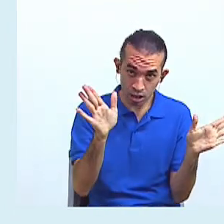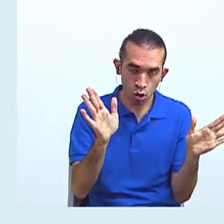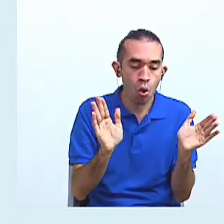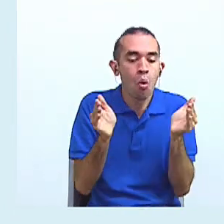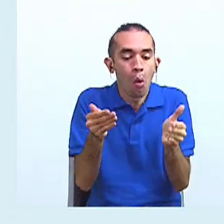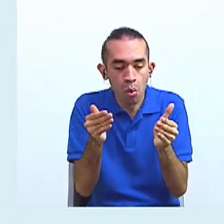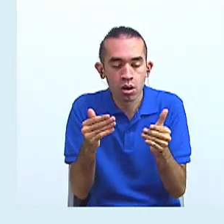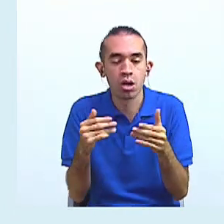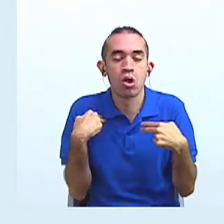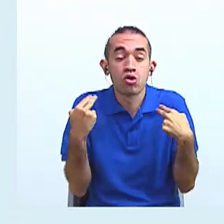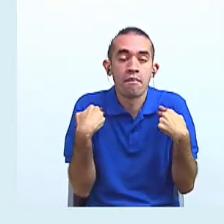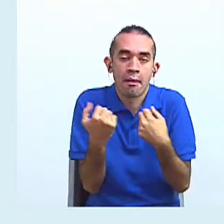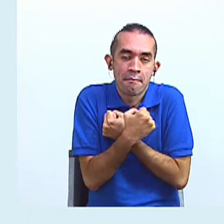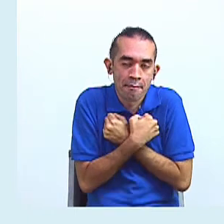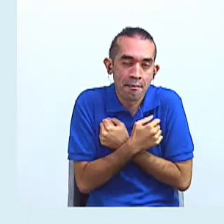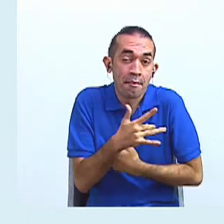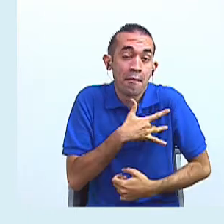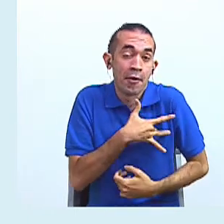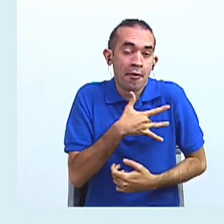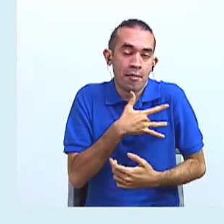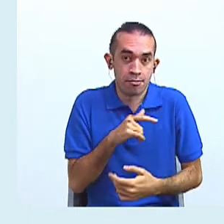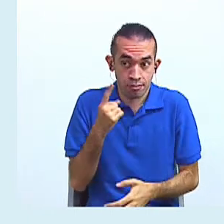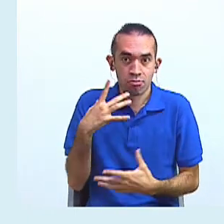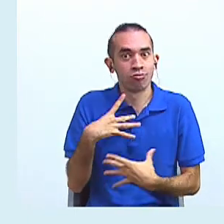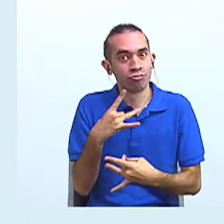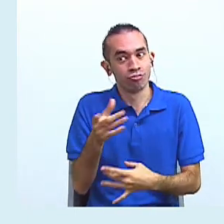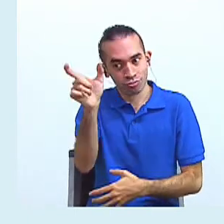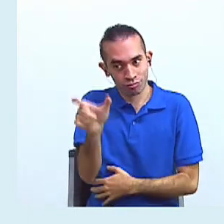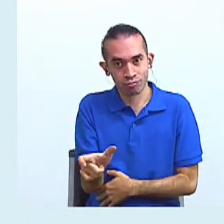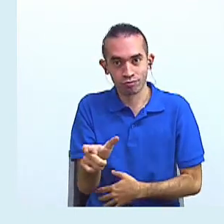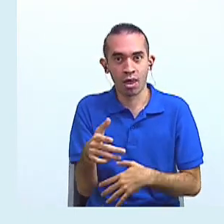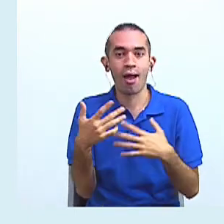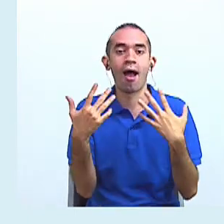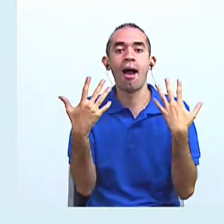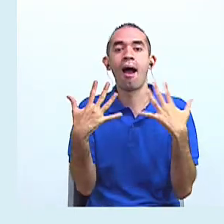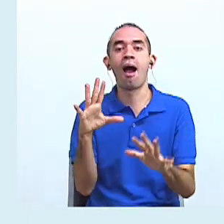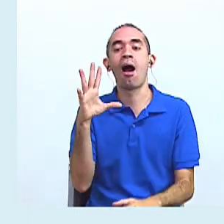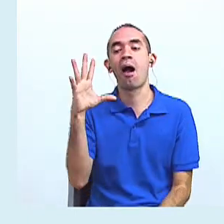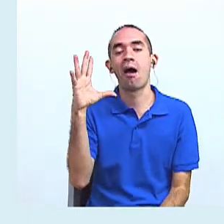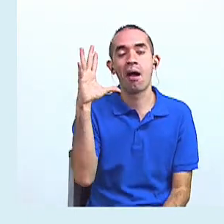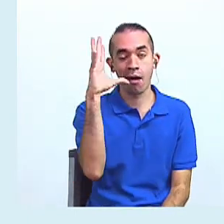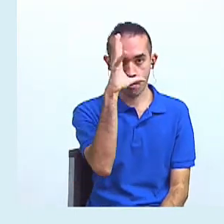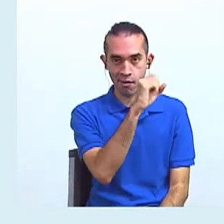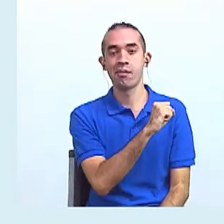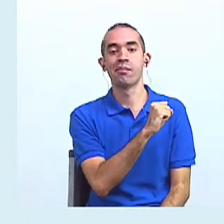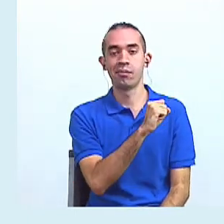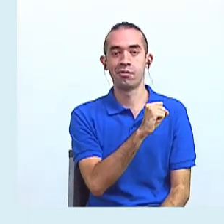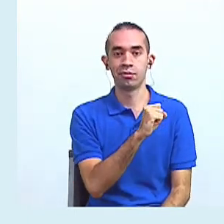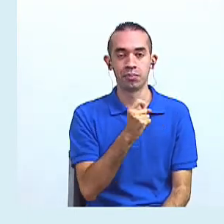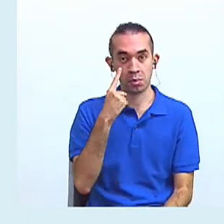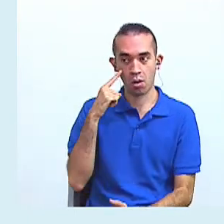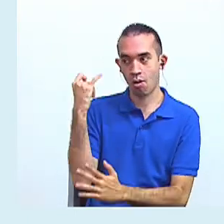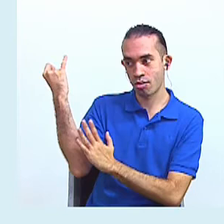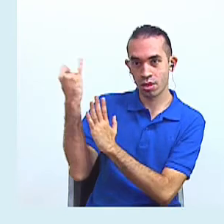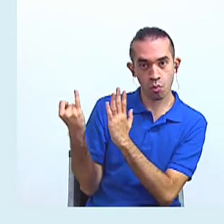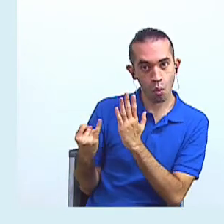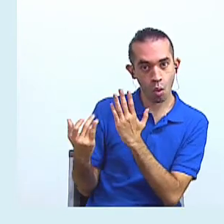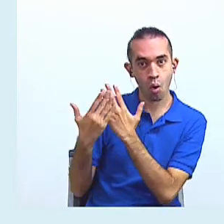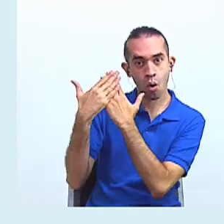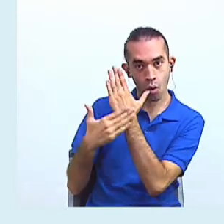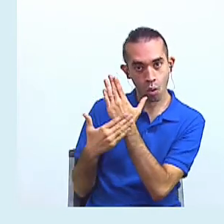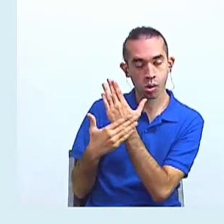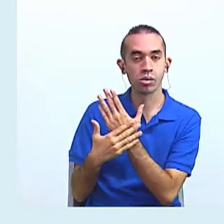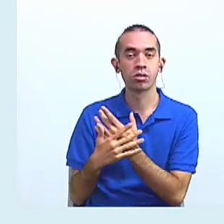novelas de amor. Vean qué interesante. Y a partir de esos dos elementos, la parte gráfica y el título,